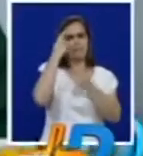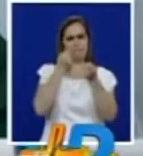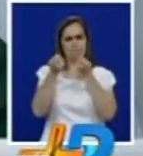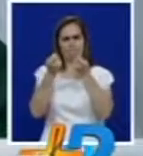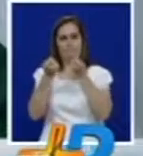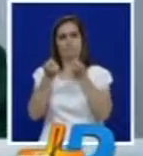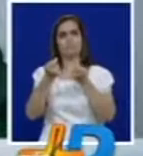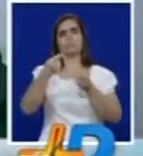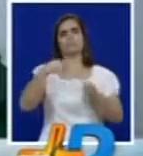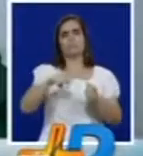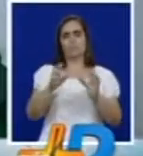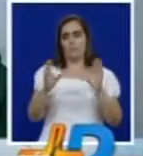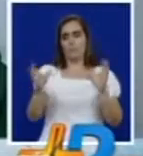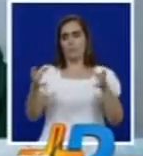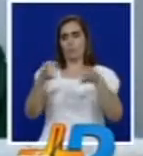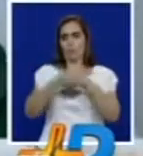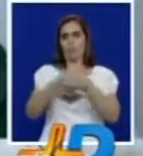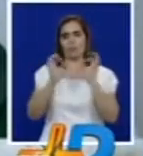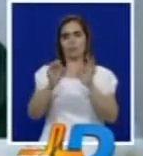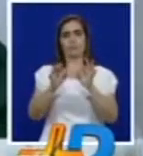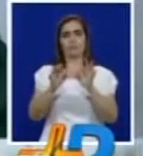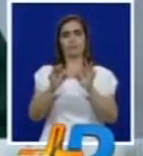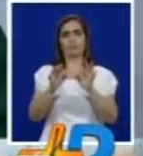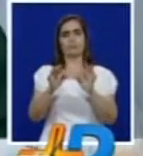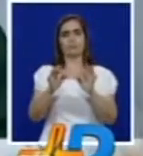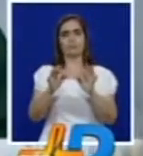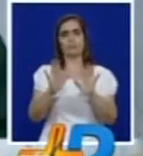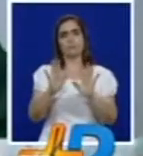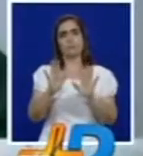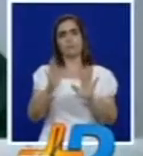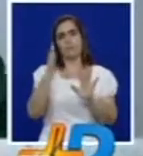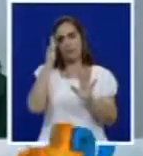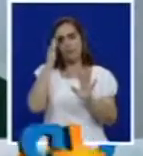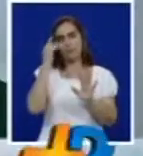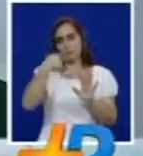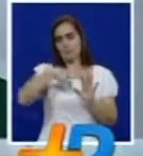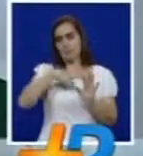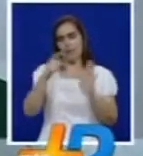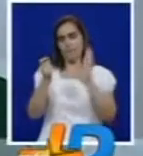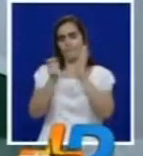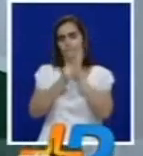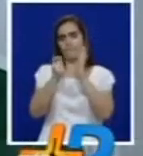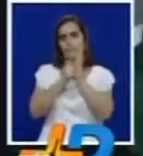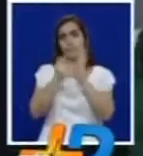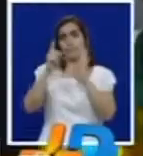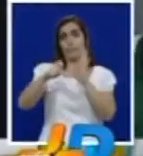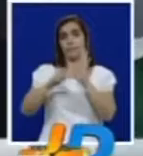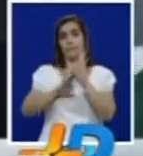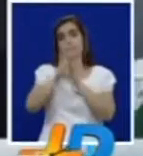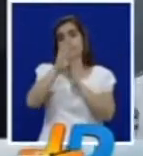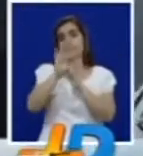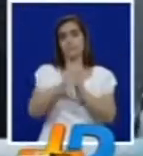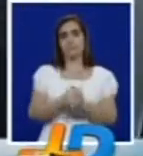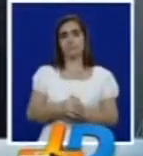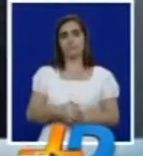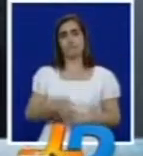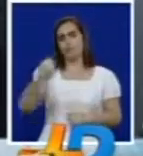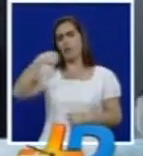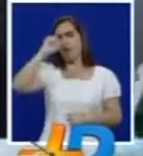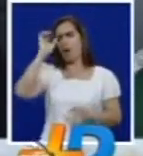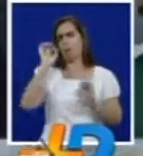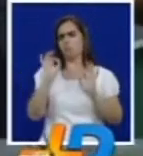hoy fuimos muy muy completos y sin lugar a dudas que pusimos un punto alto y aquí no podemos bajar yo creo que se gana bien